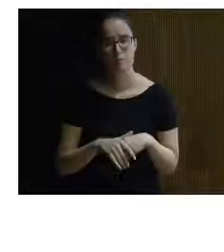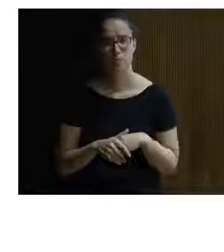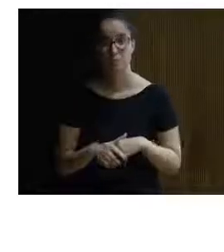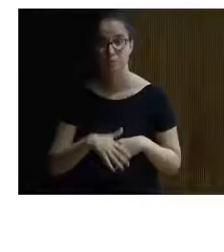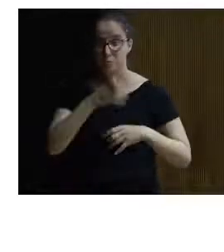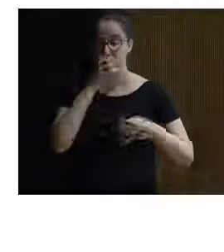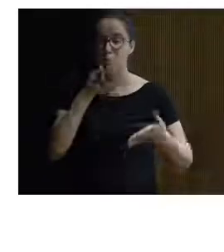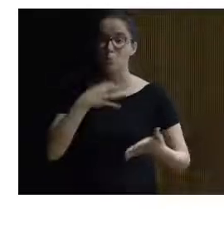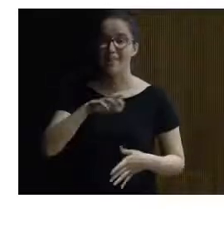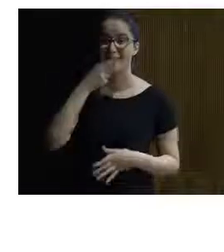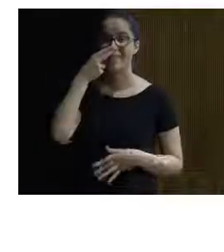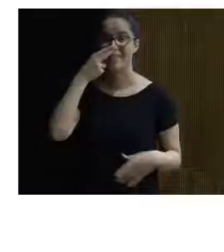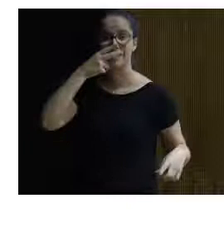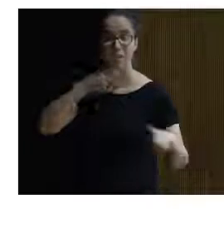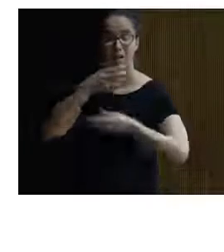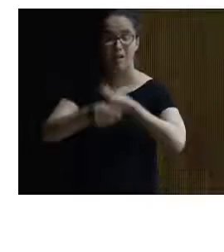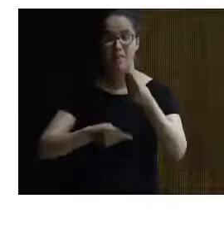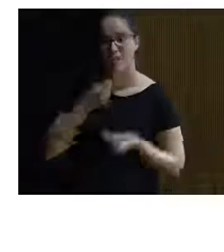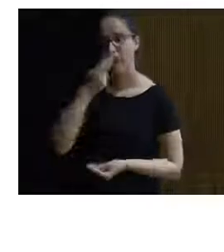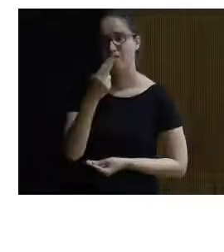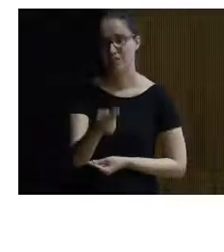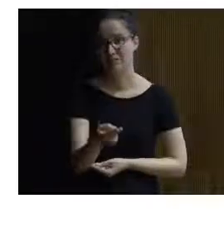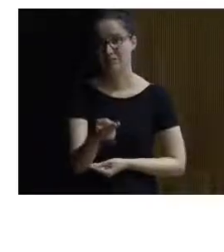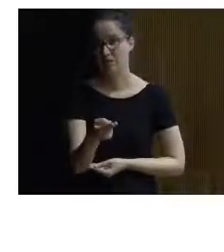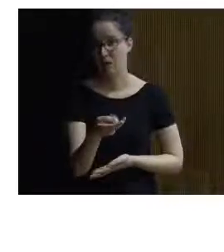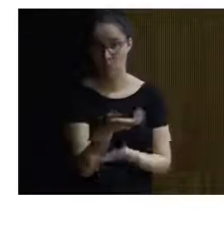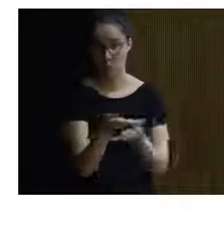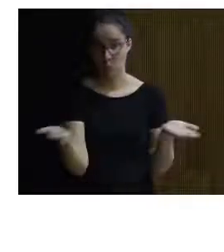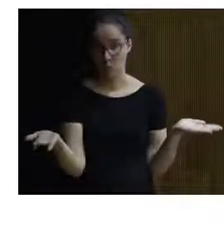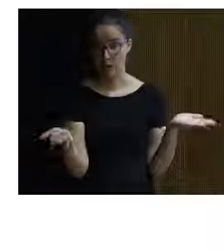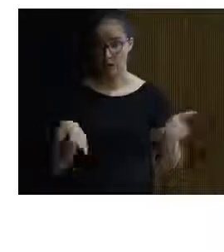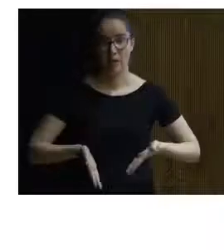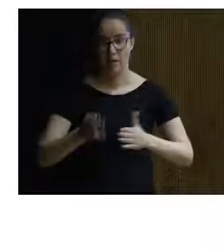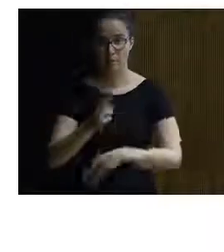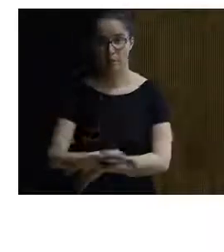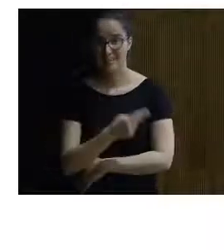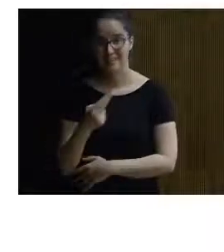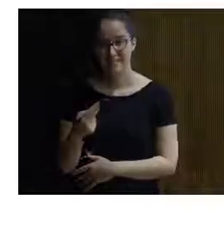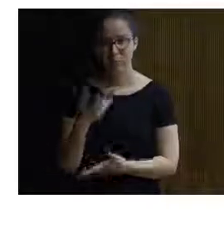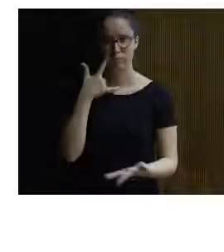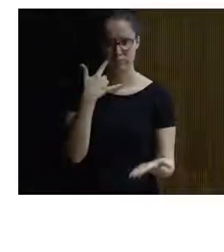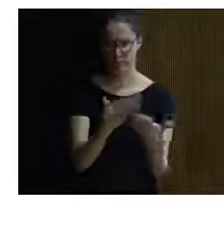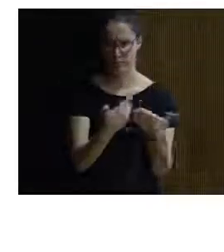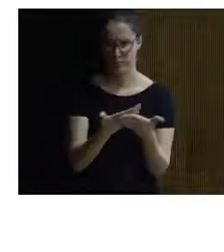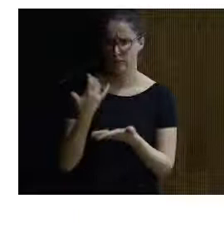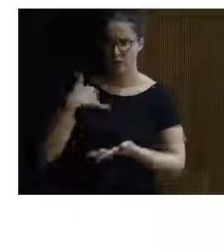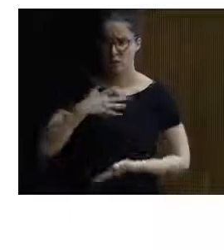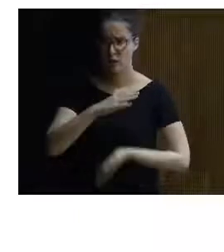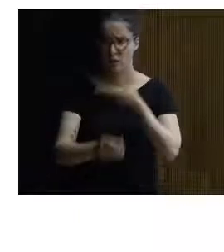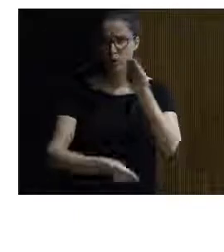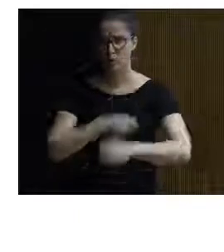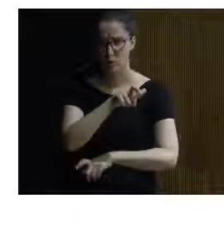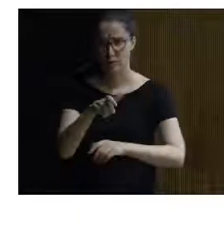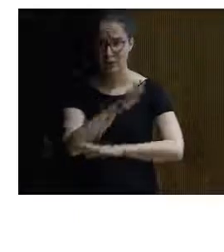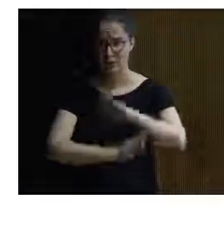bueno, puede ser interesante de cara a poder hacer la visita a cualquiera de esas etapas del Camino de Santiago. Está comprobada y al final puede ser utilizada por